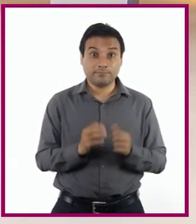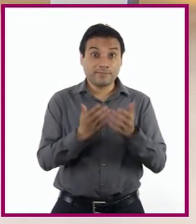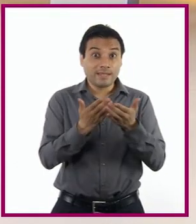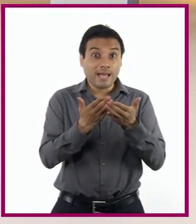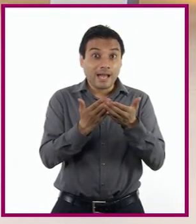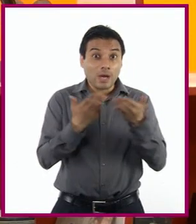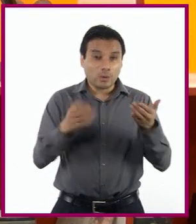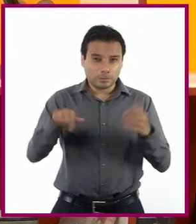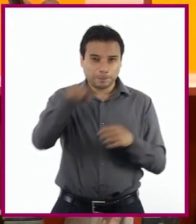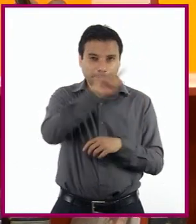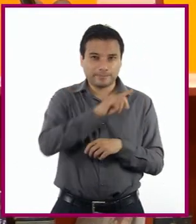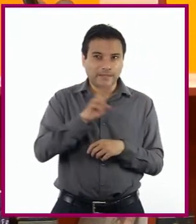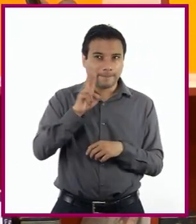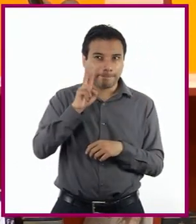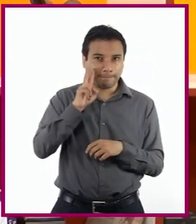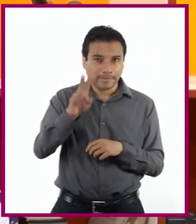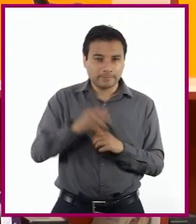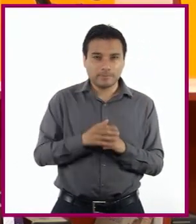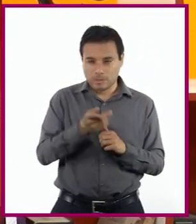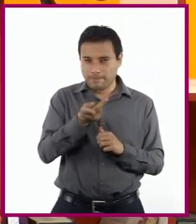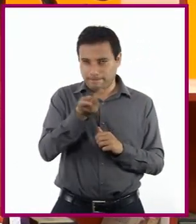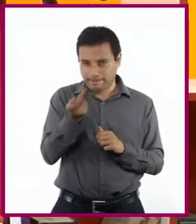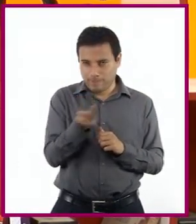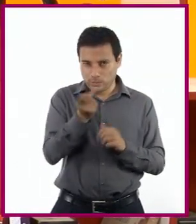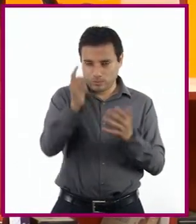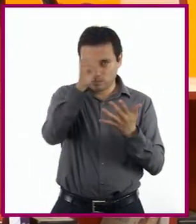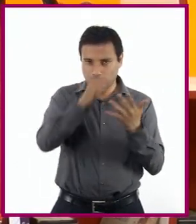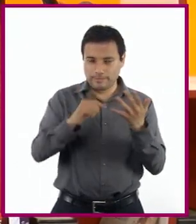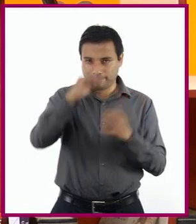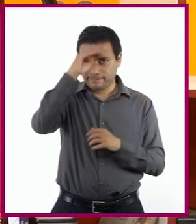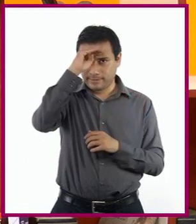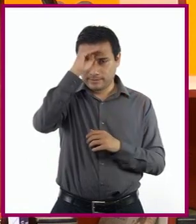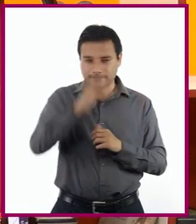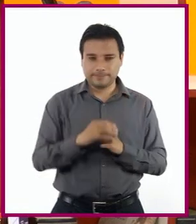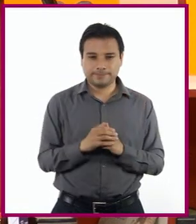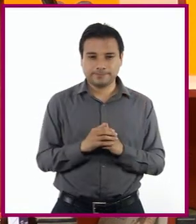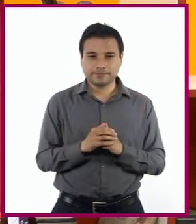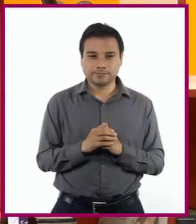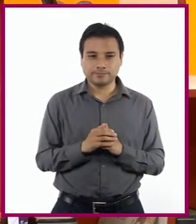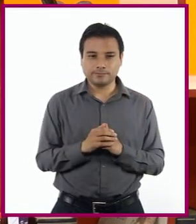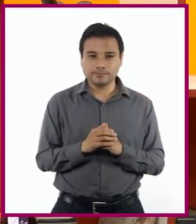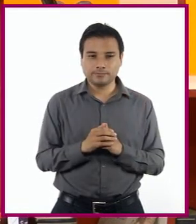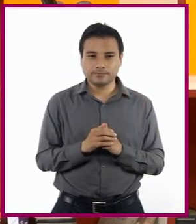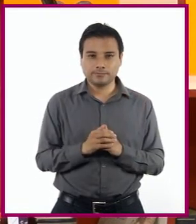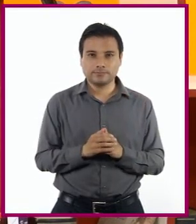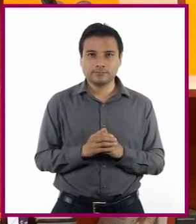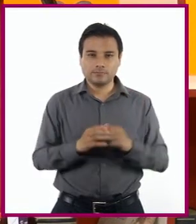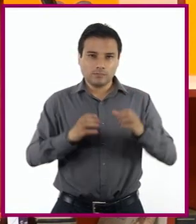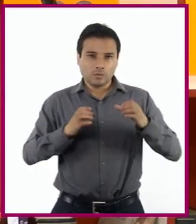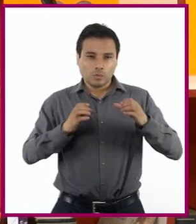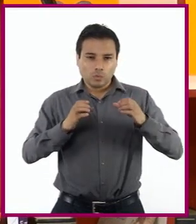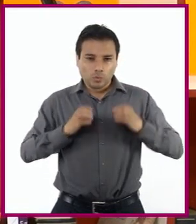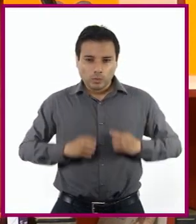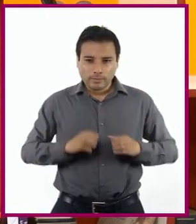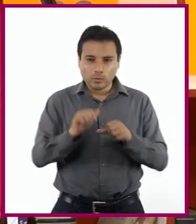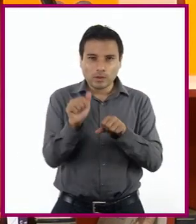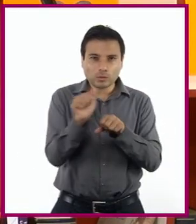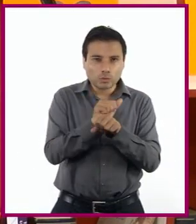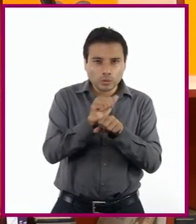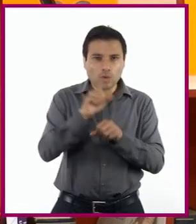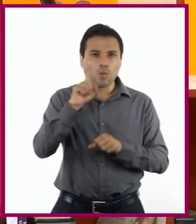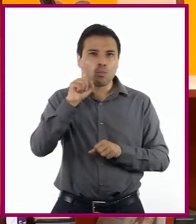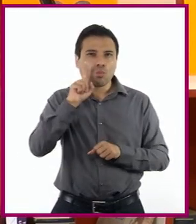vean, háganse las siguientes preguntas. ¿Qué emociones se identifican a través del cuerpo del actor y de la